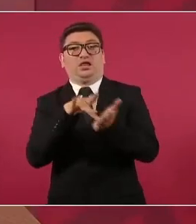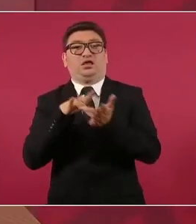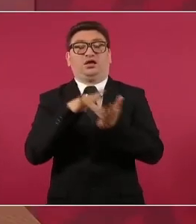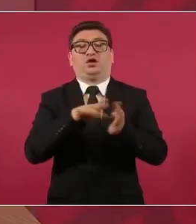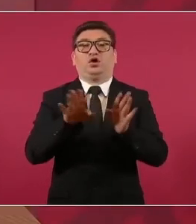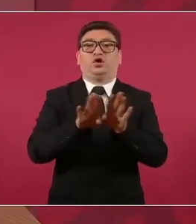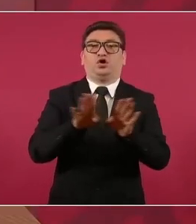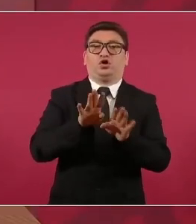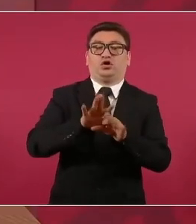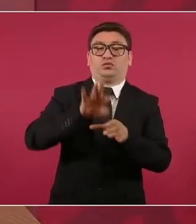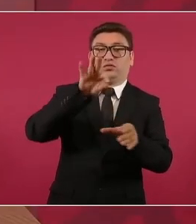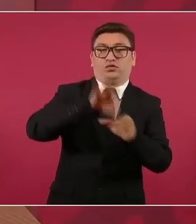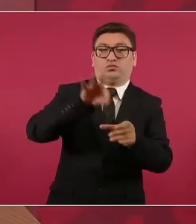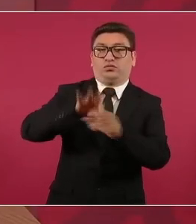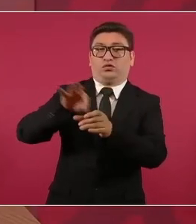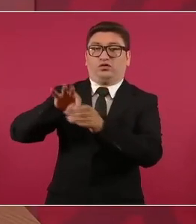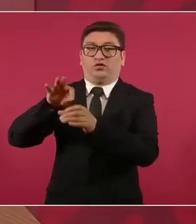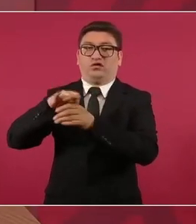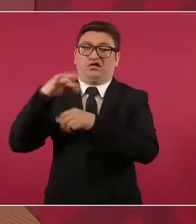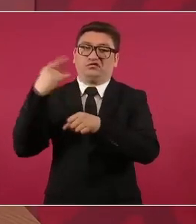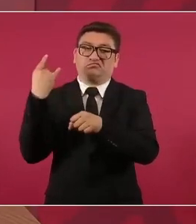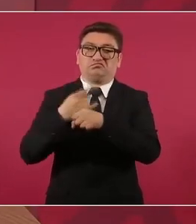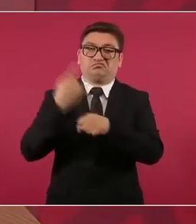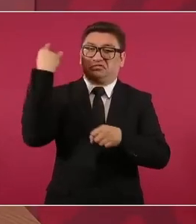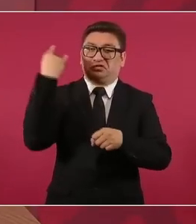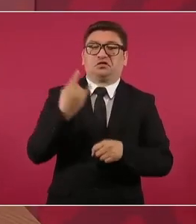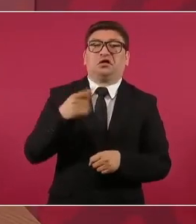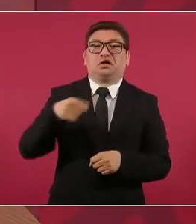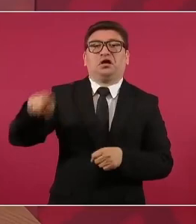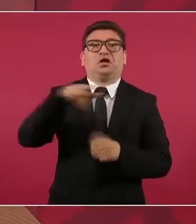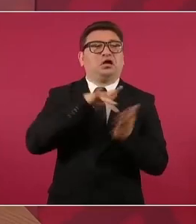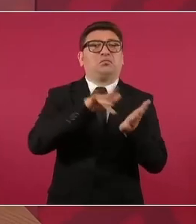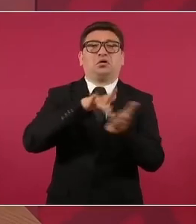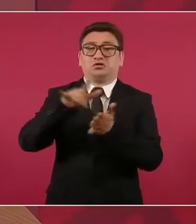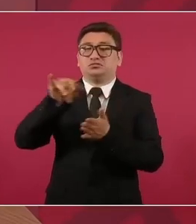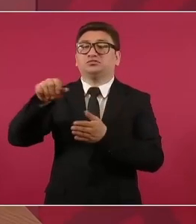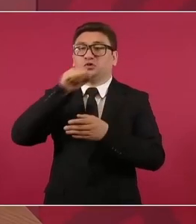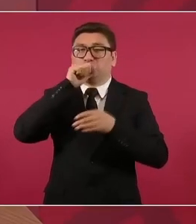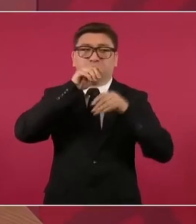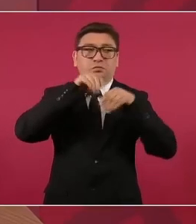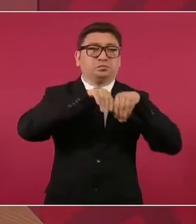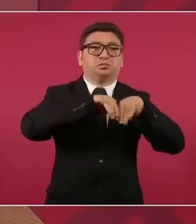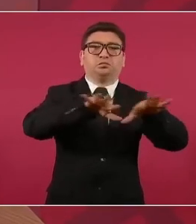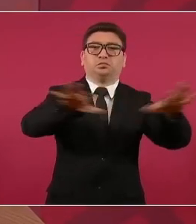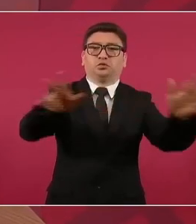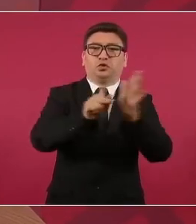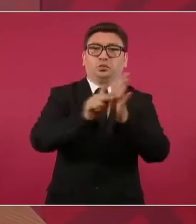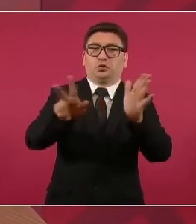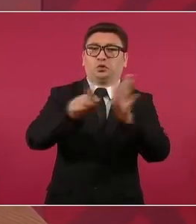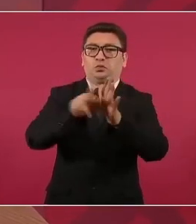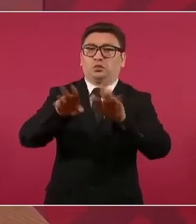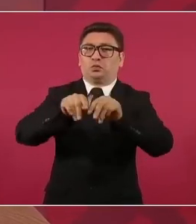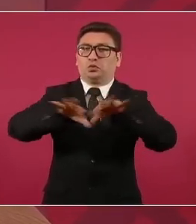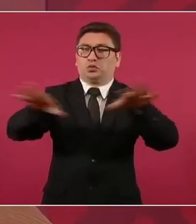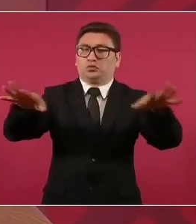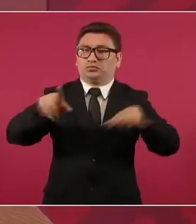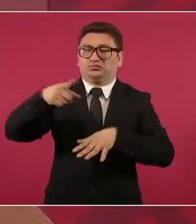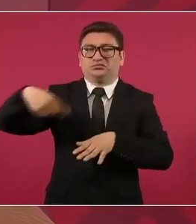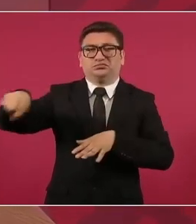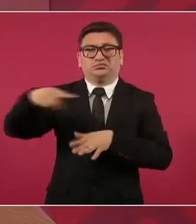con publicaciones, con manifiestos